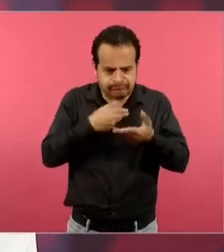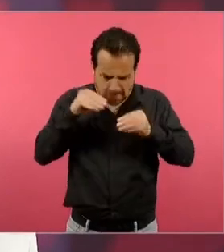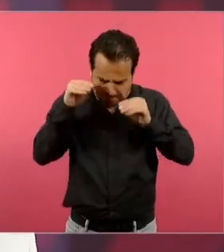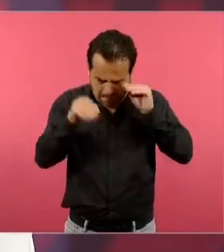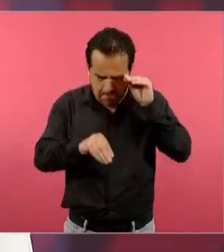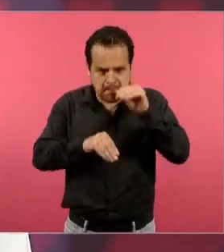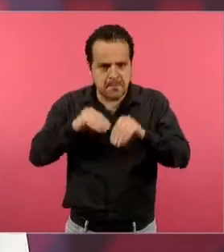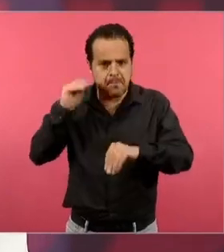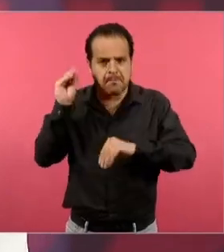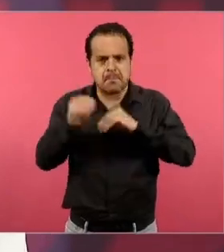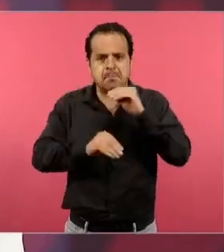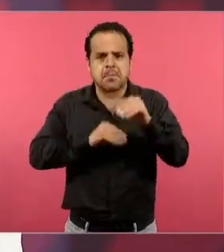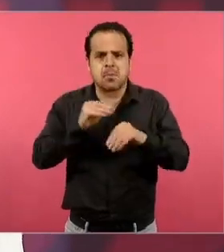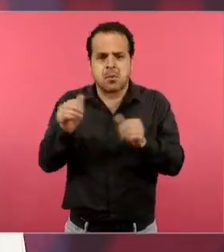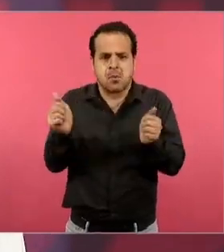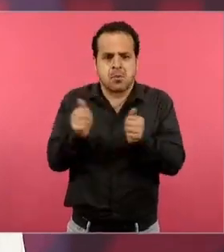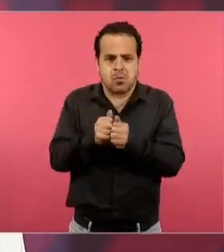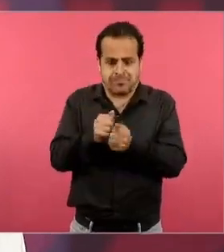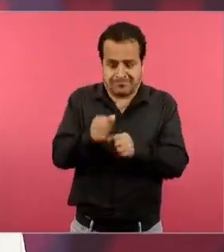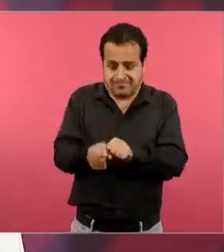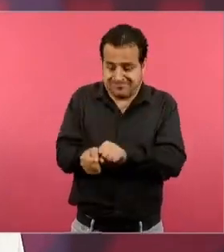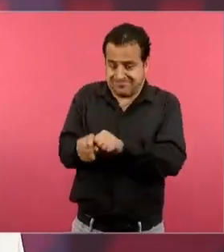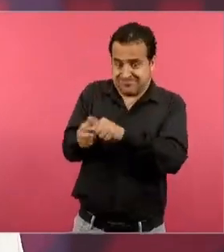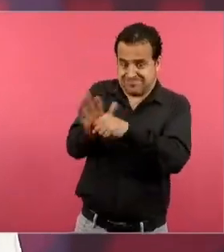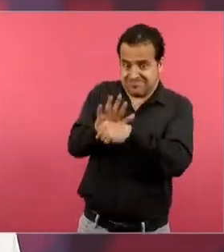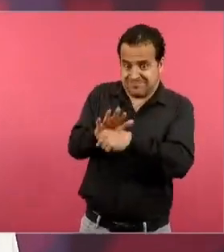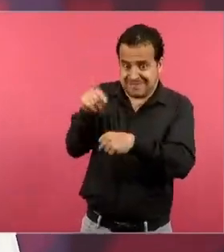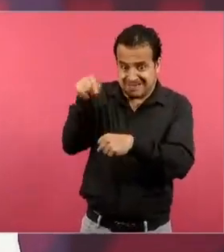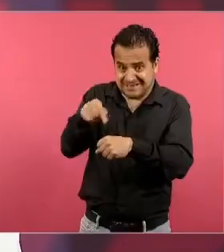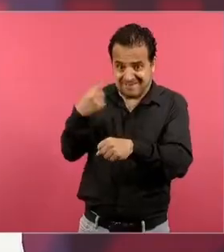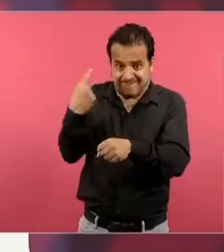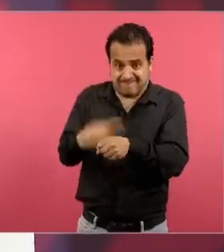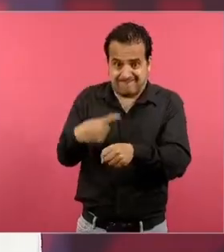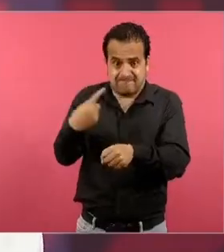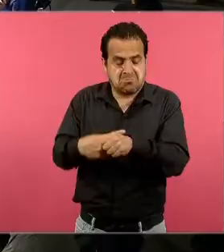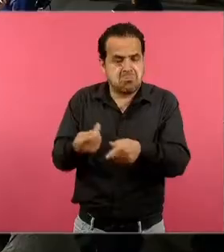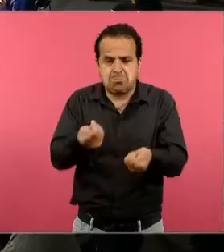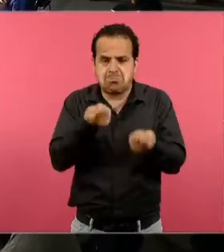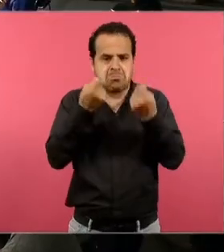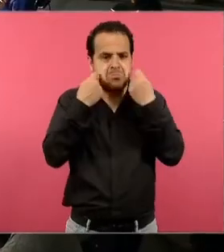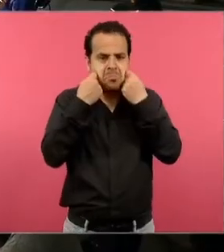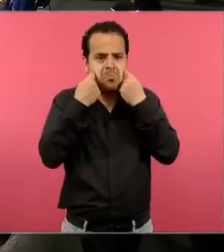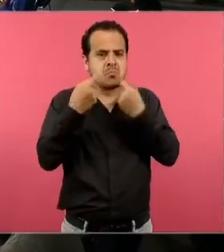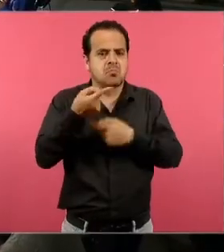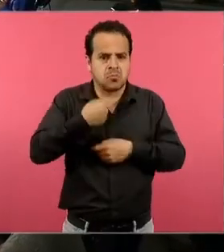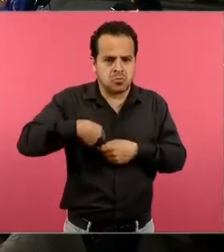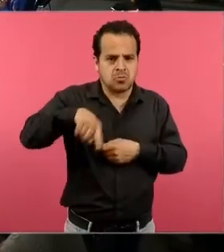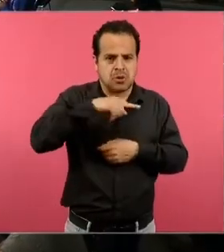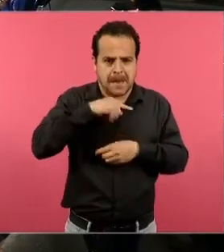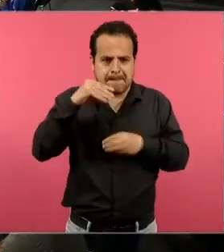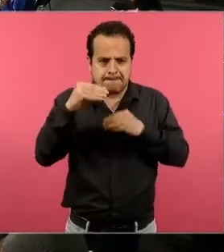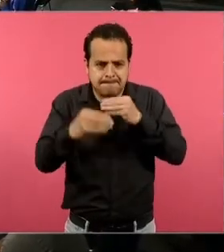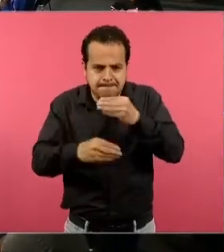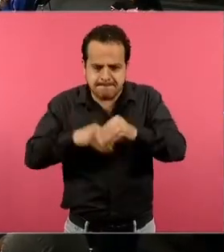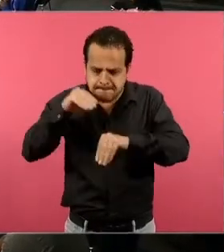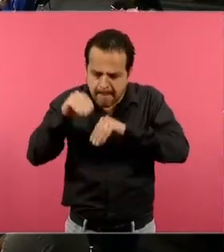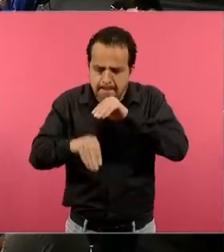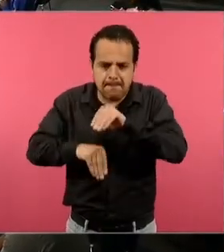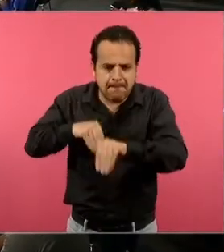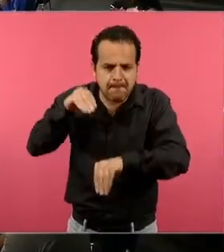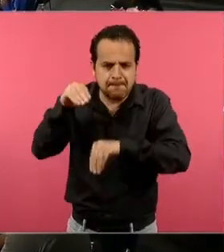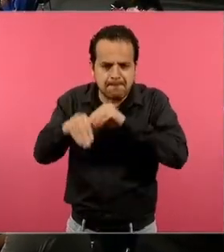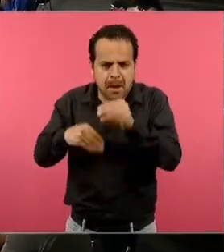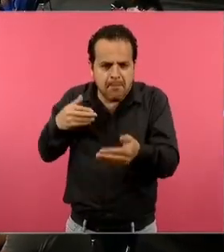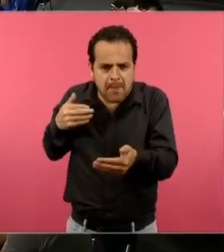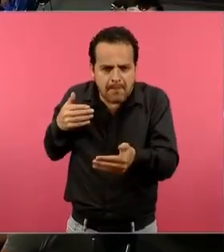pandemia, aquí lo han dicho, la construcción de los programas analíticos. Resulta que hay un asunto jurídico